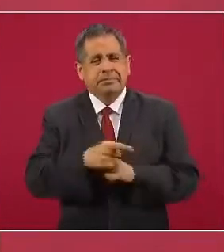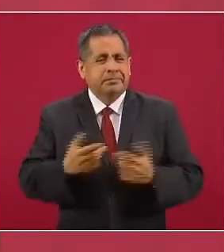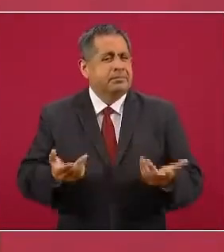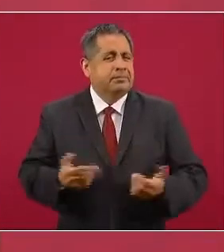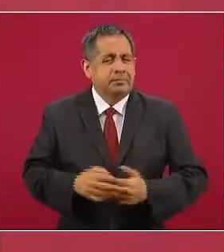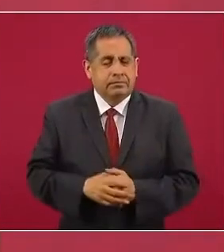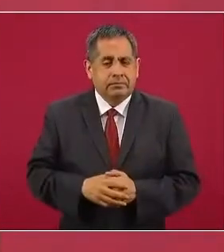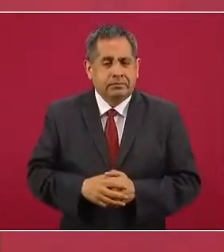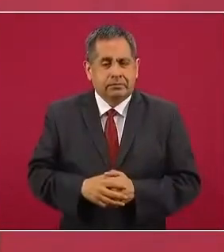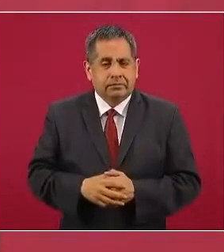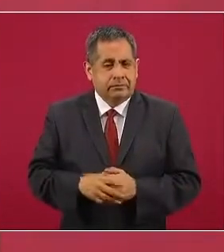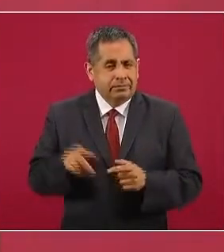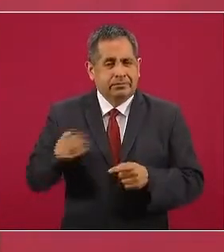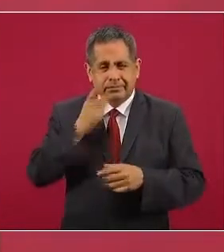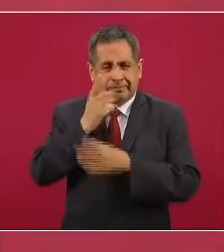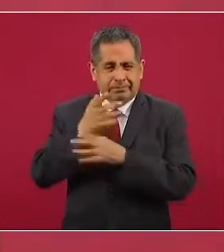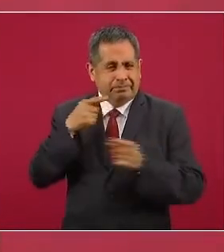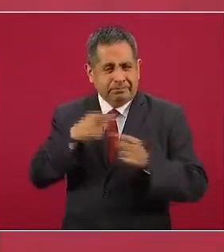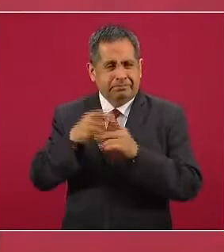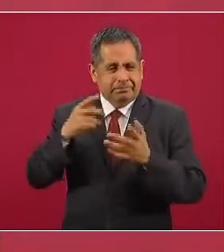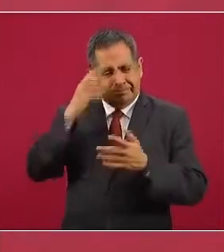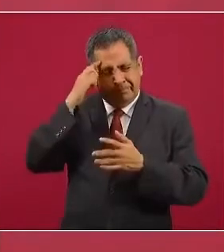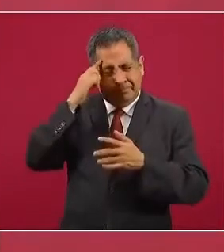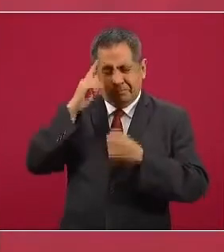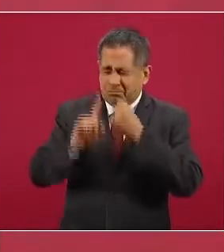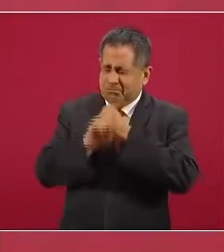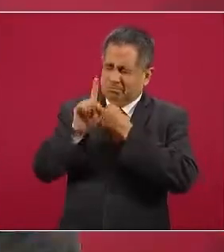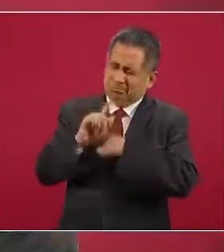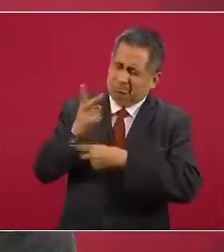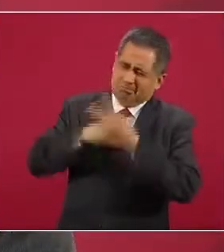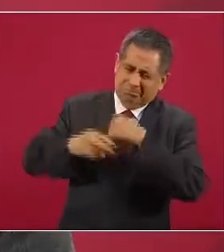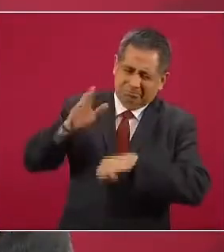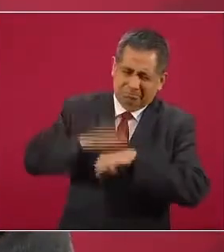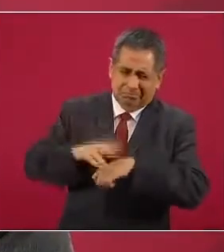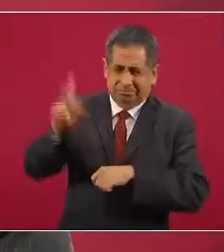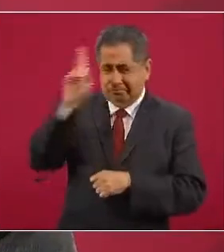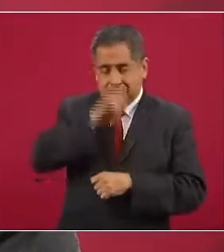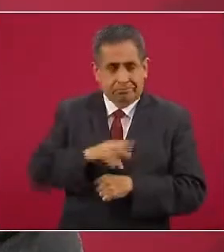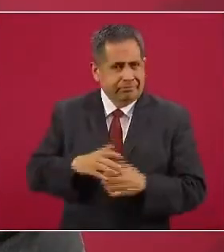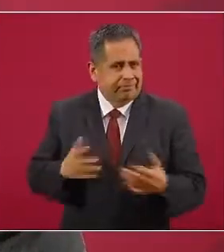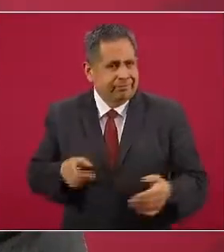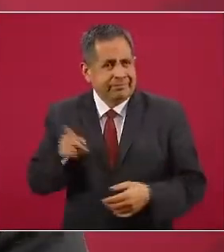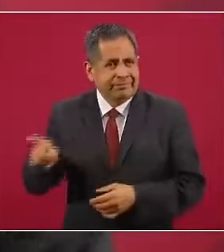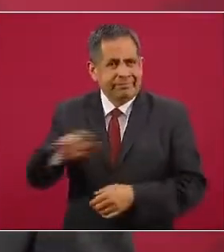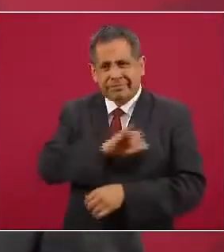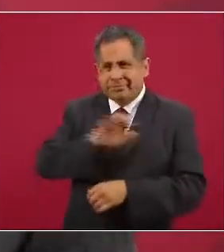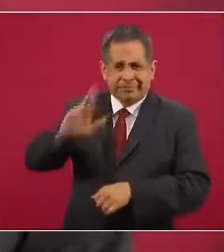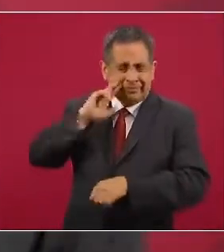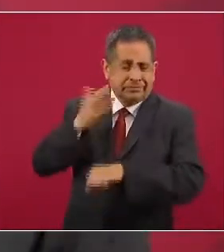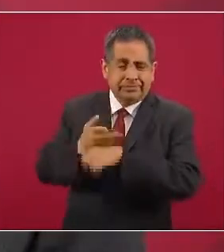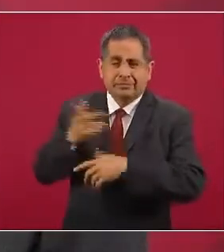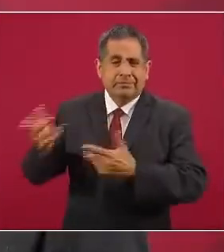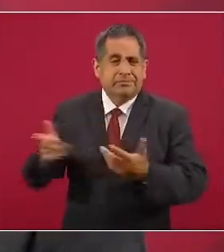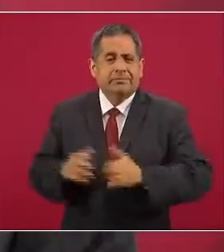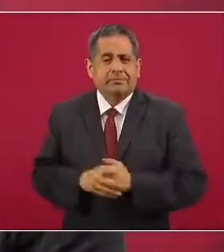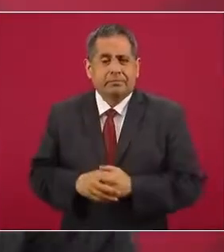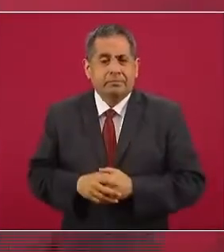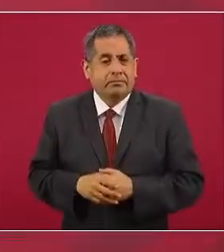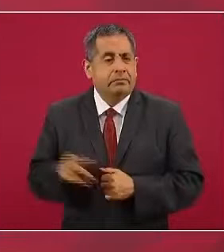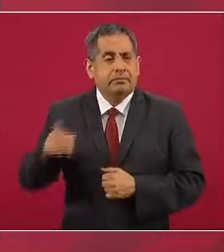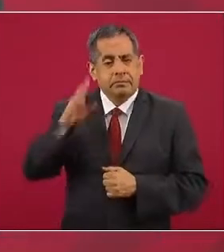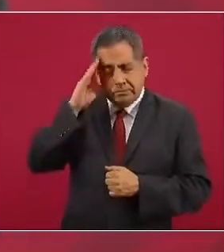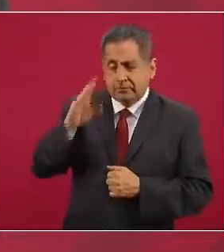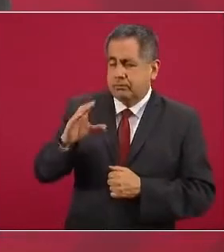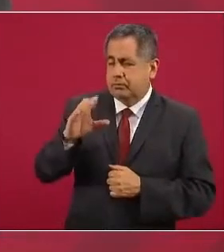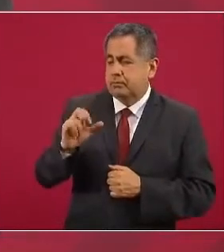un huracán fase 5. El nivel de responsabilidad, el señor Carce, sin